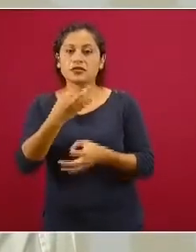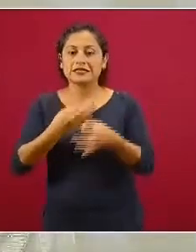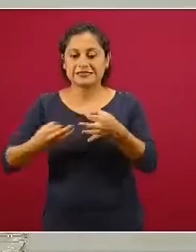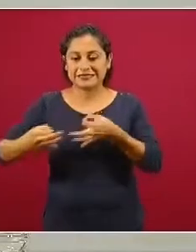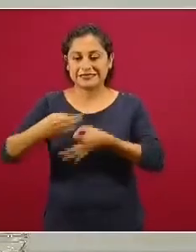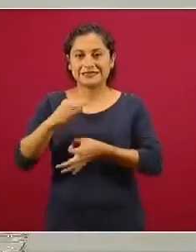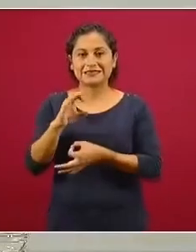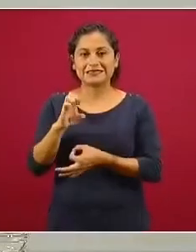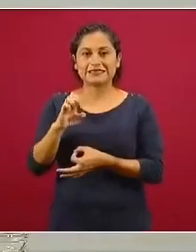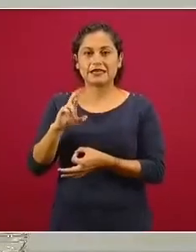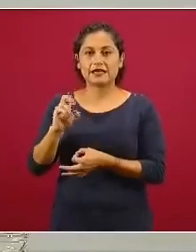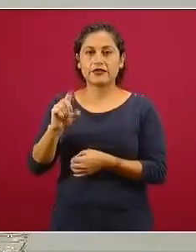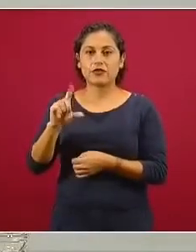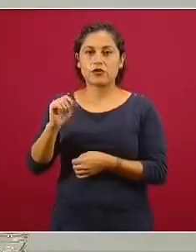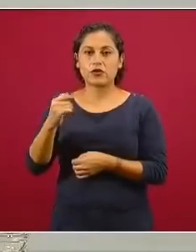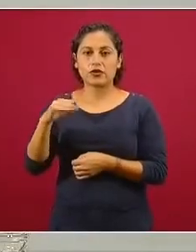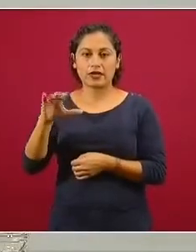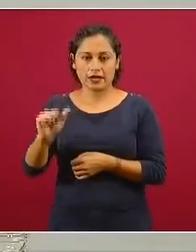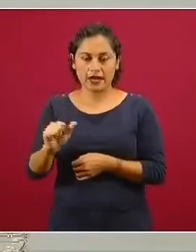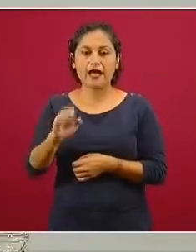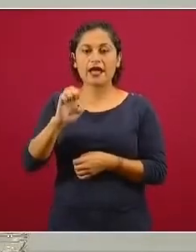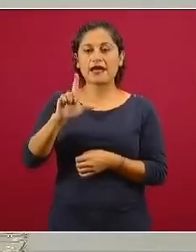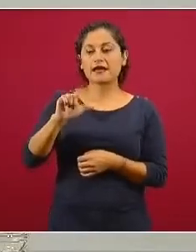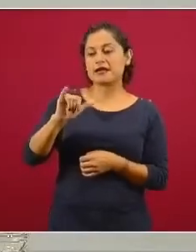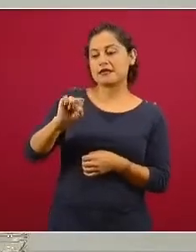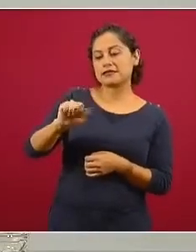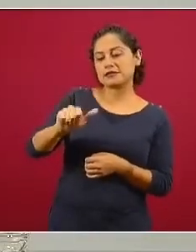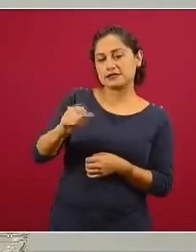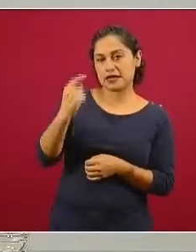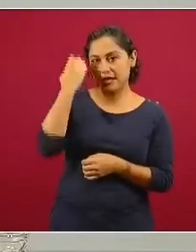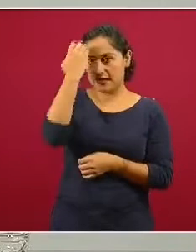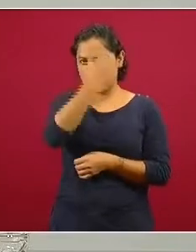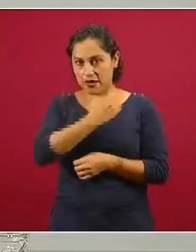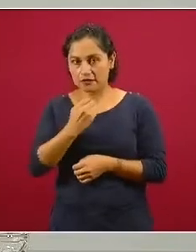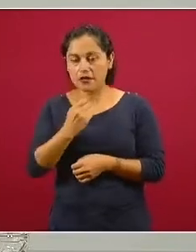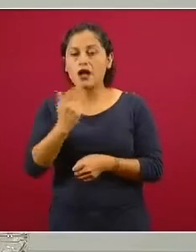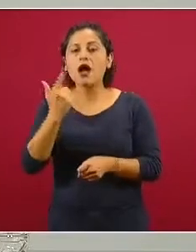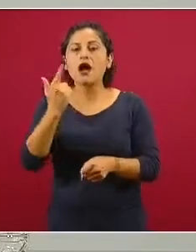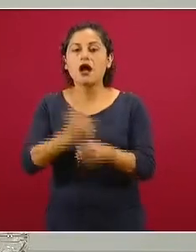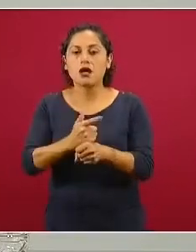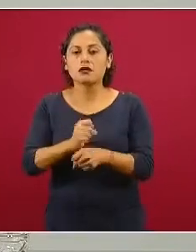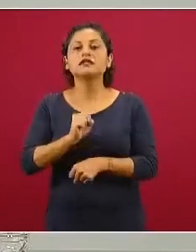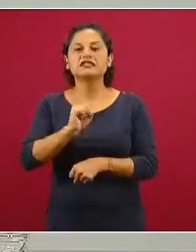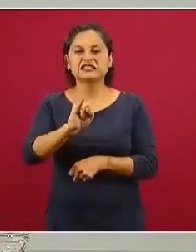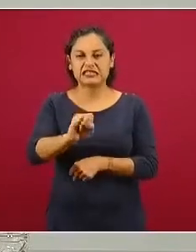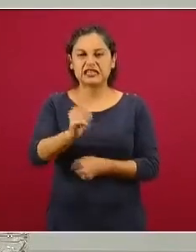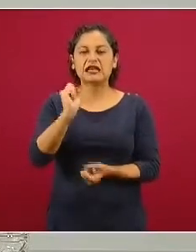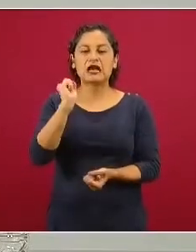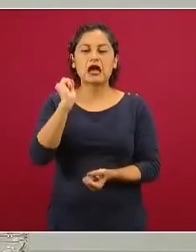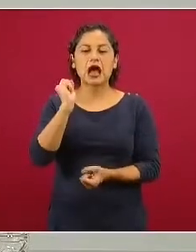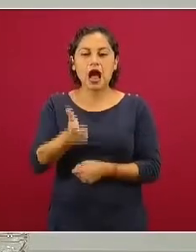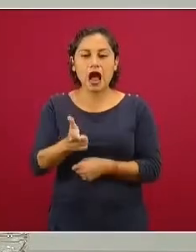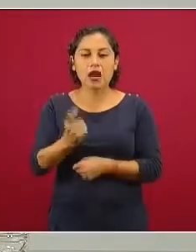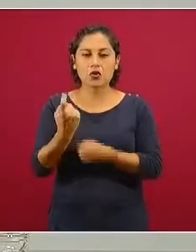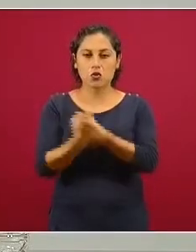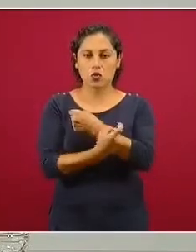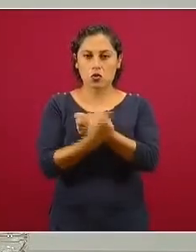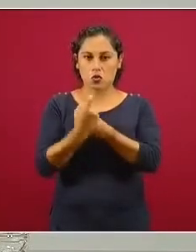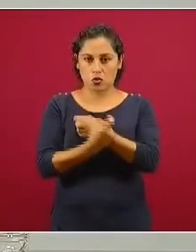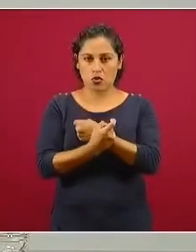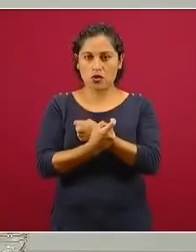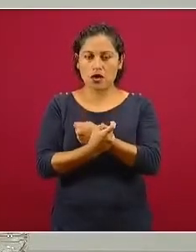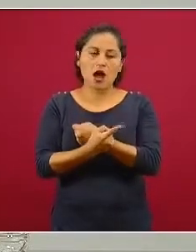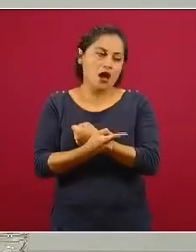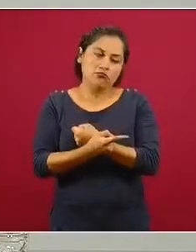serológica fue con el ISA y se demostró que tenía anticuerpos, por lo que se asumió que había tenido la infección.